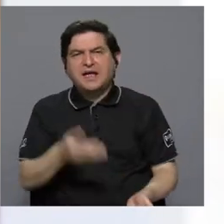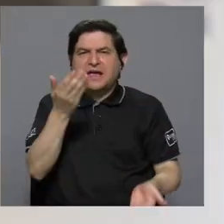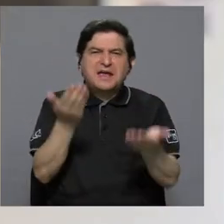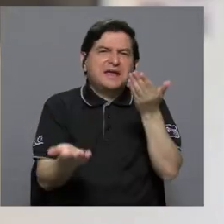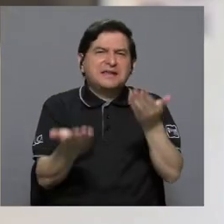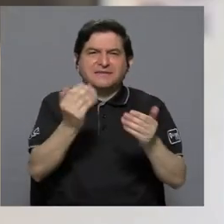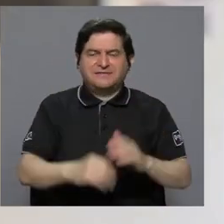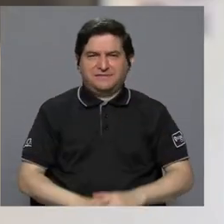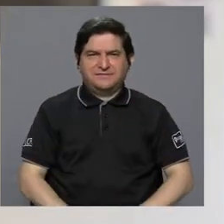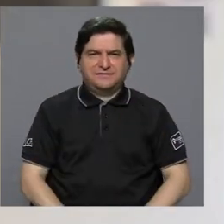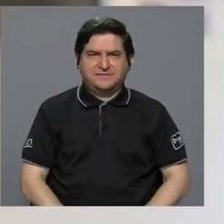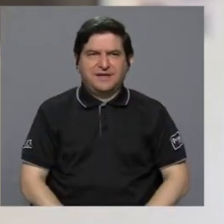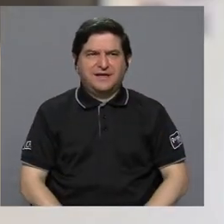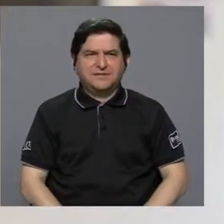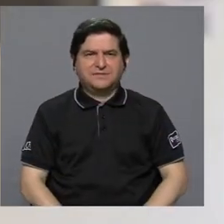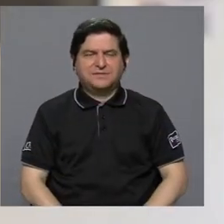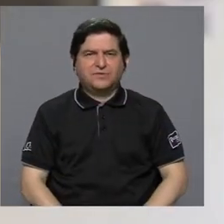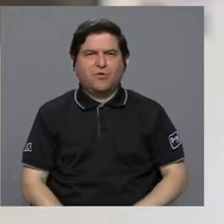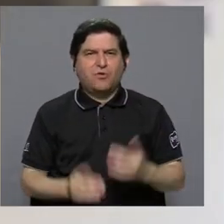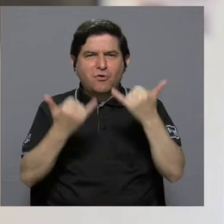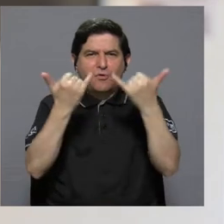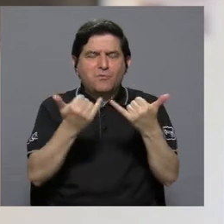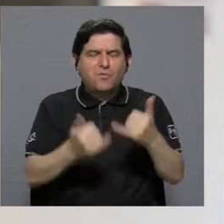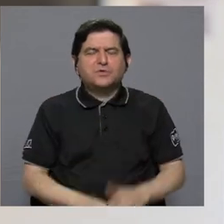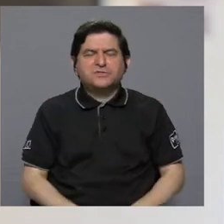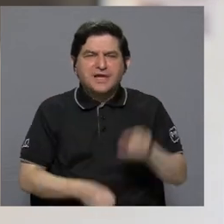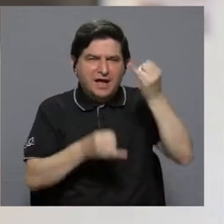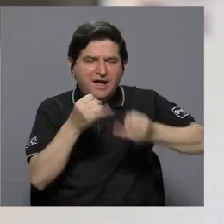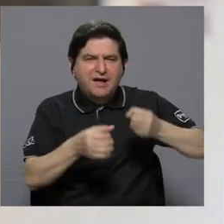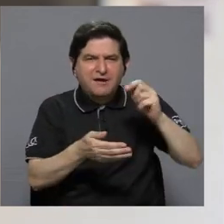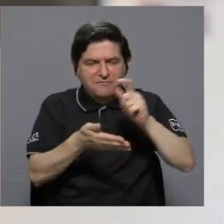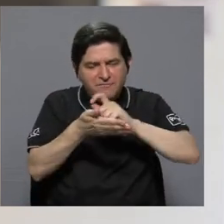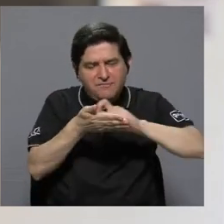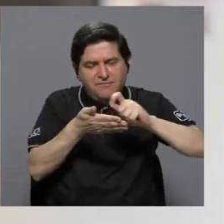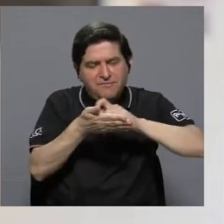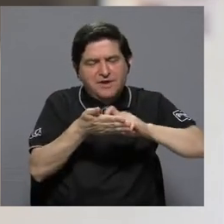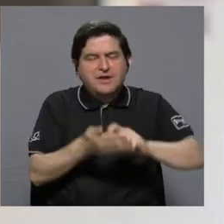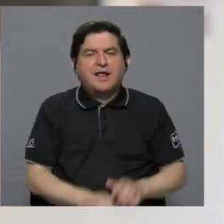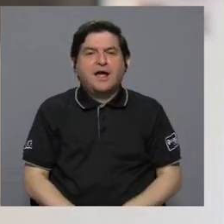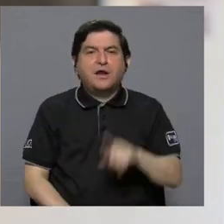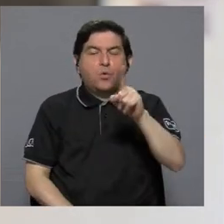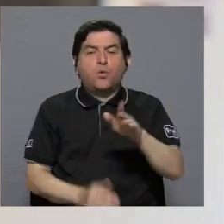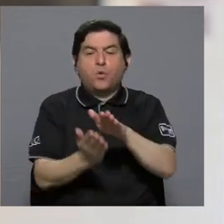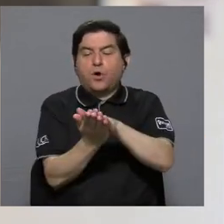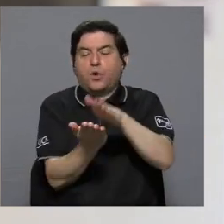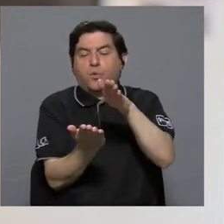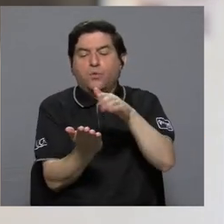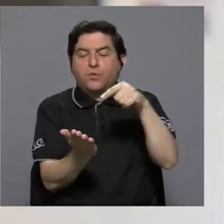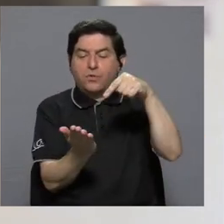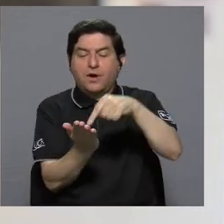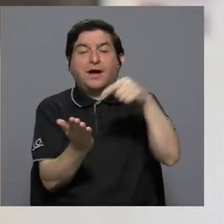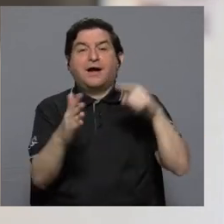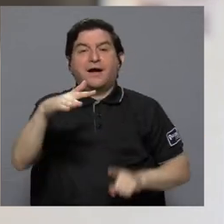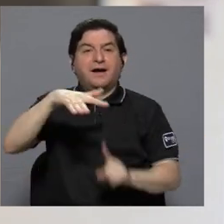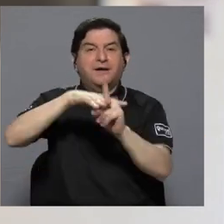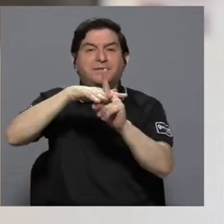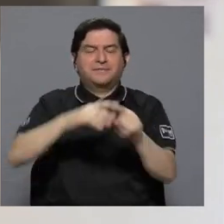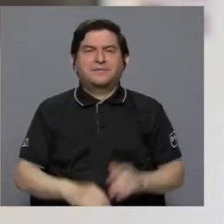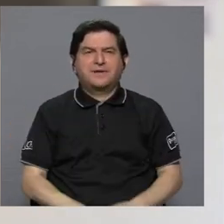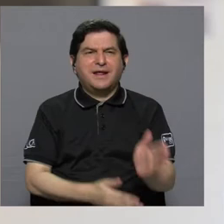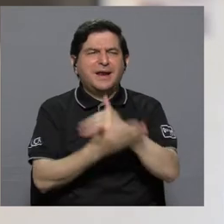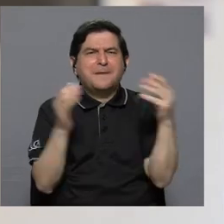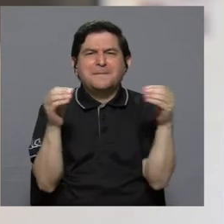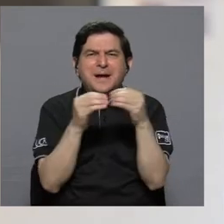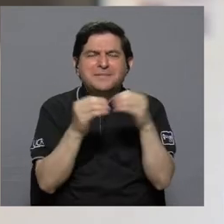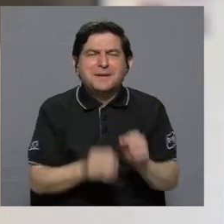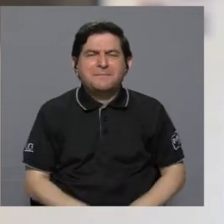como la ilustración, ya pasada tinta, impresa sobre el libro y esta parte que es como más